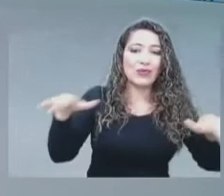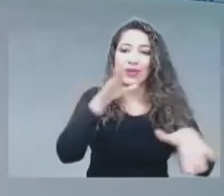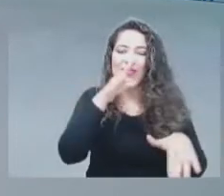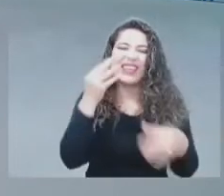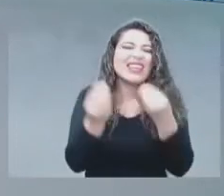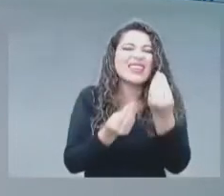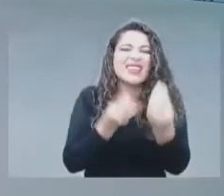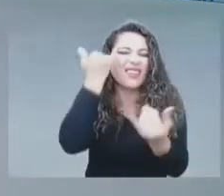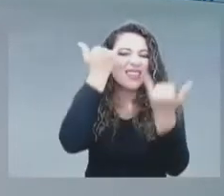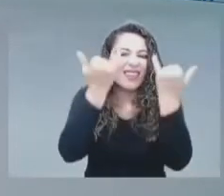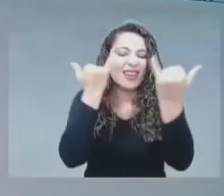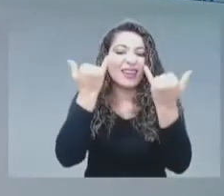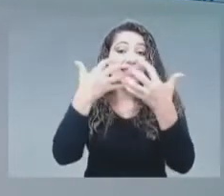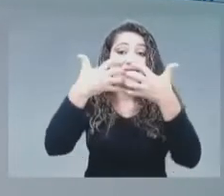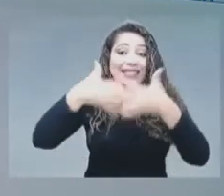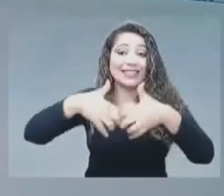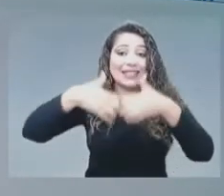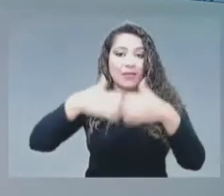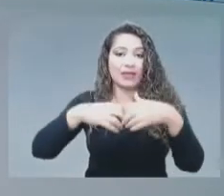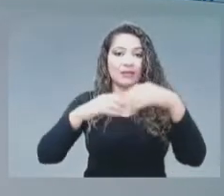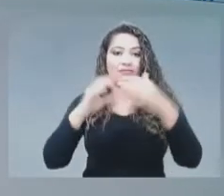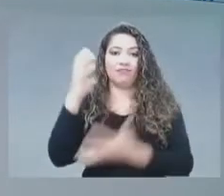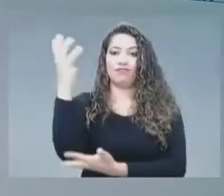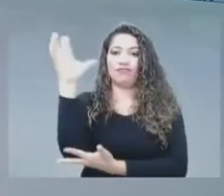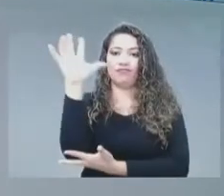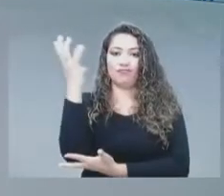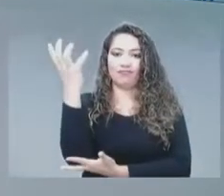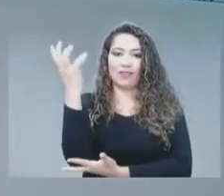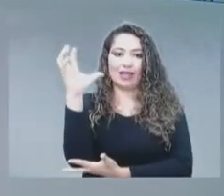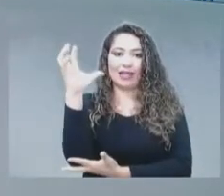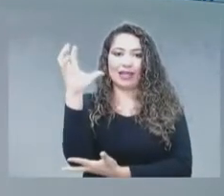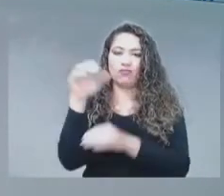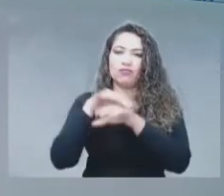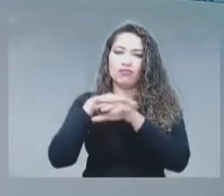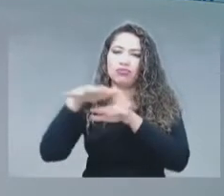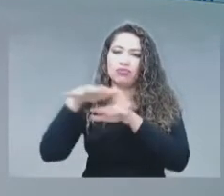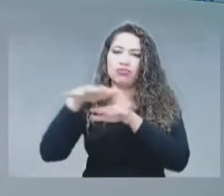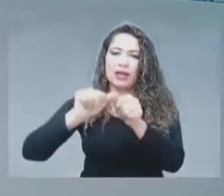sistemas transmisores que tienen una cobertura de alrededor de 15 kilómetros más o menos.